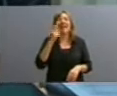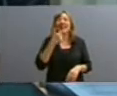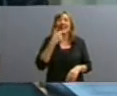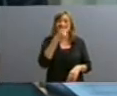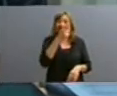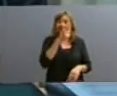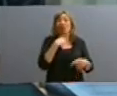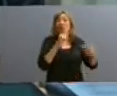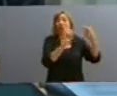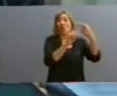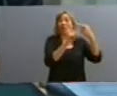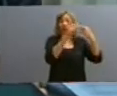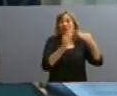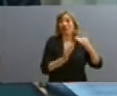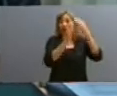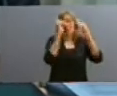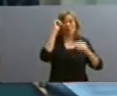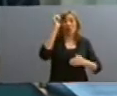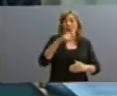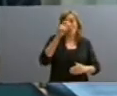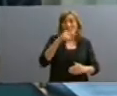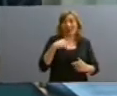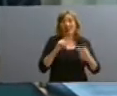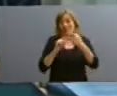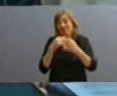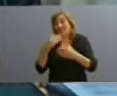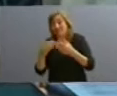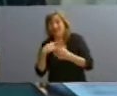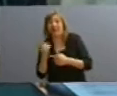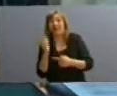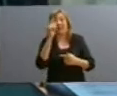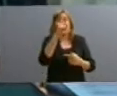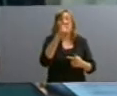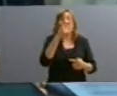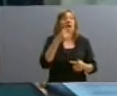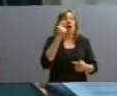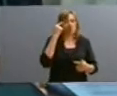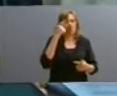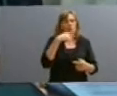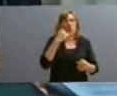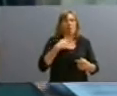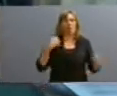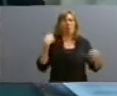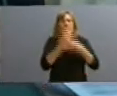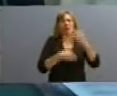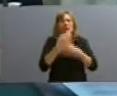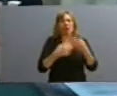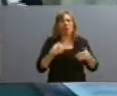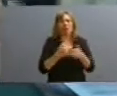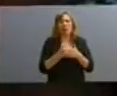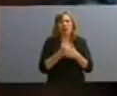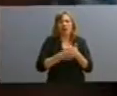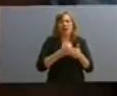el contacto con la corte y el encargado de ir a pedirle a la corte, bueno, hubo una pelea, Mercelo se acordará, Mercelo Stubrin, nunca